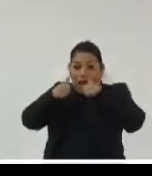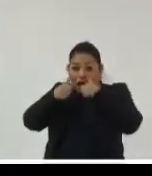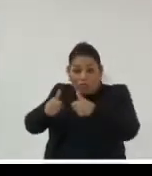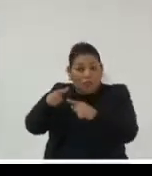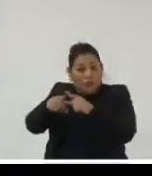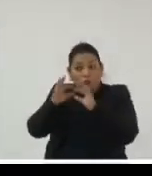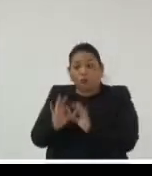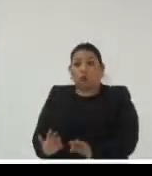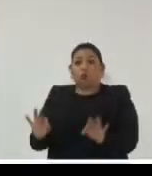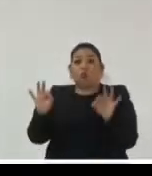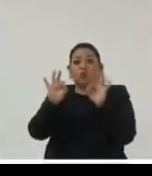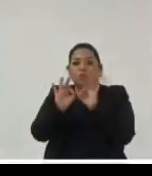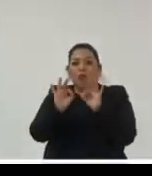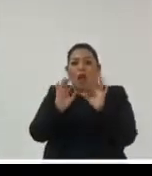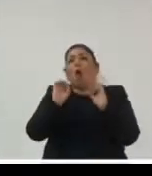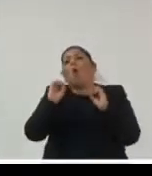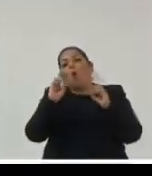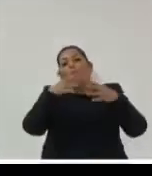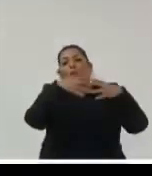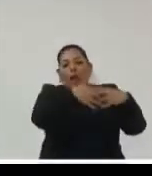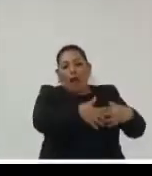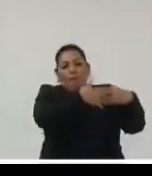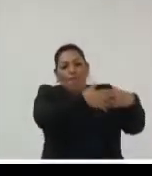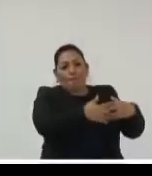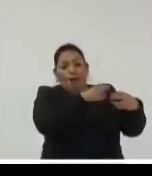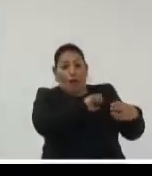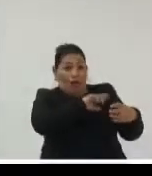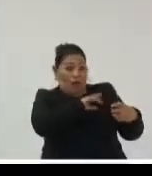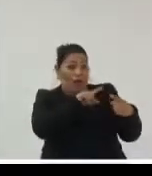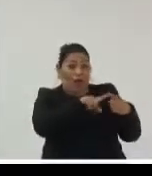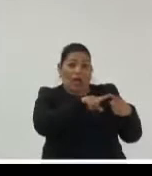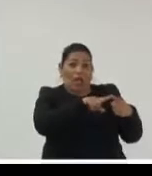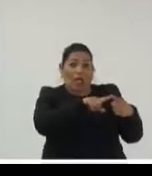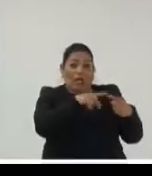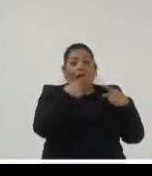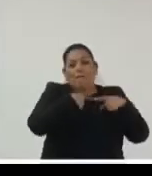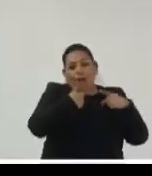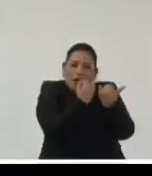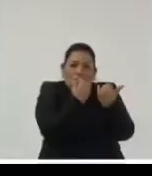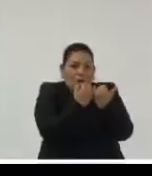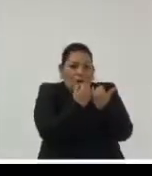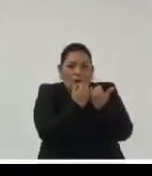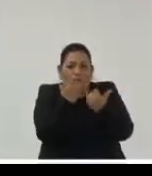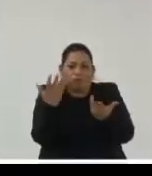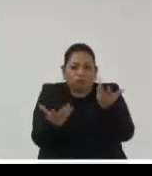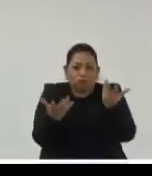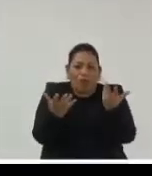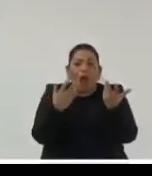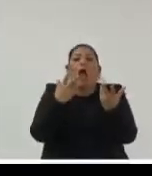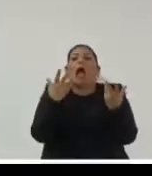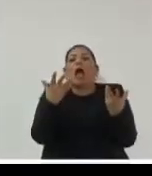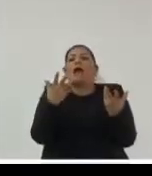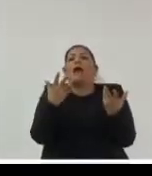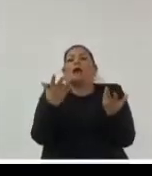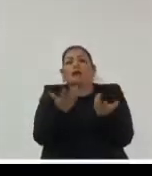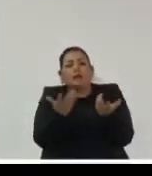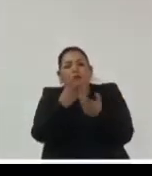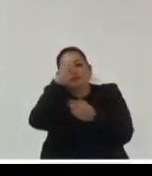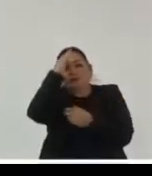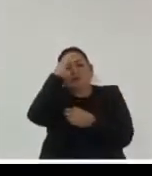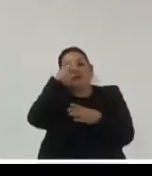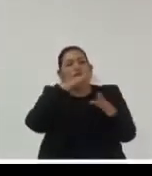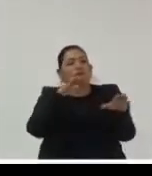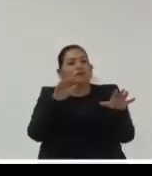somos empresas estamos en función de los socios y de los clientes etcétera ¿verdad? entonces lo que hacemos es cambiar nuestro